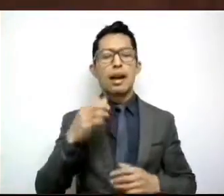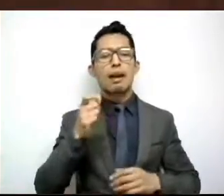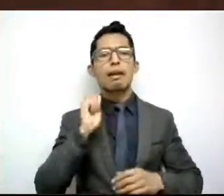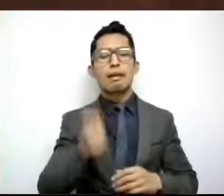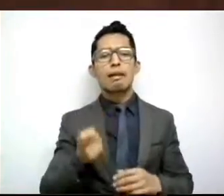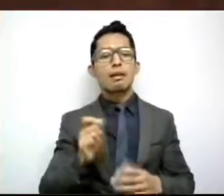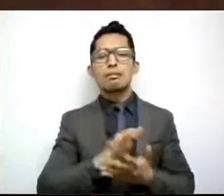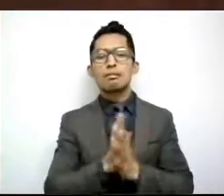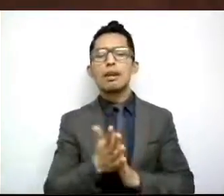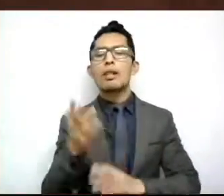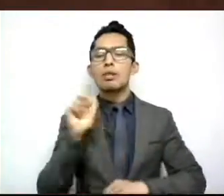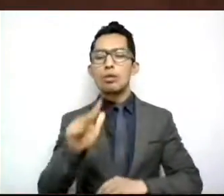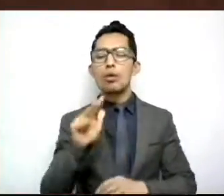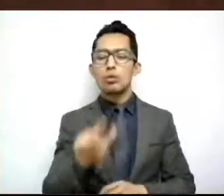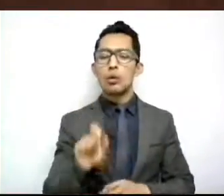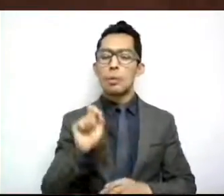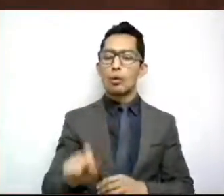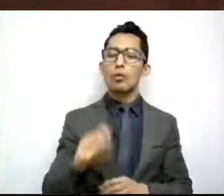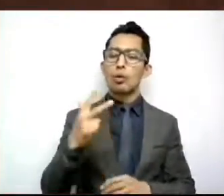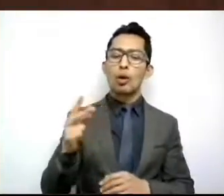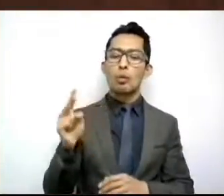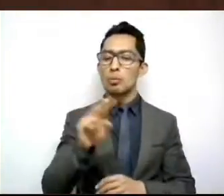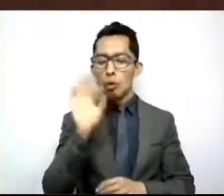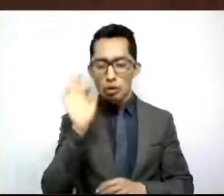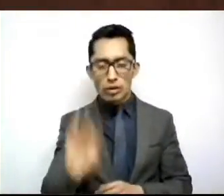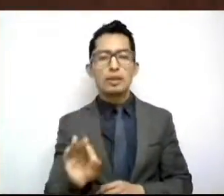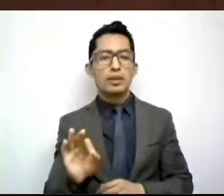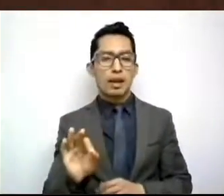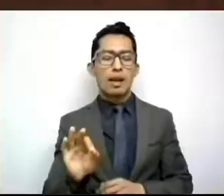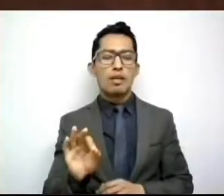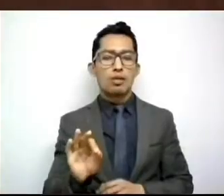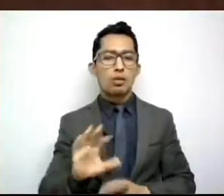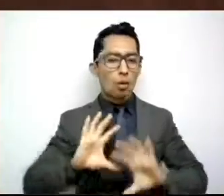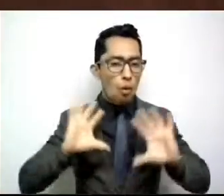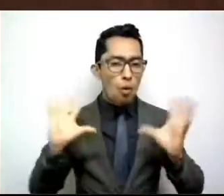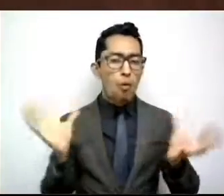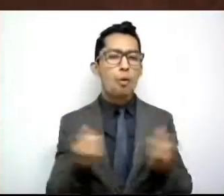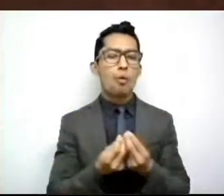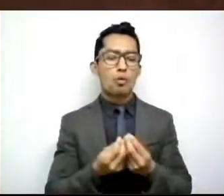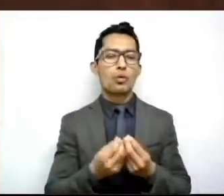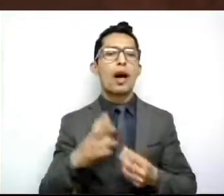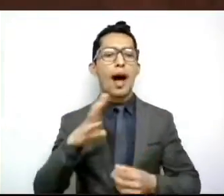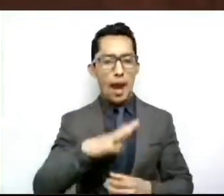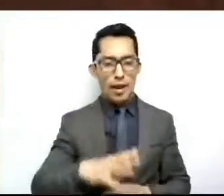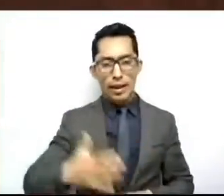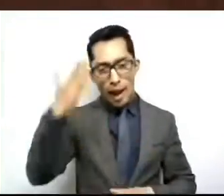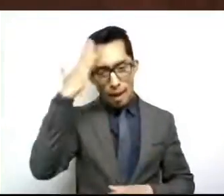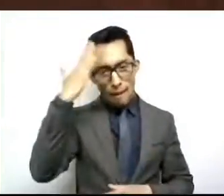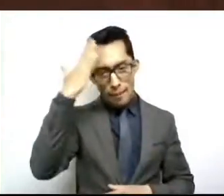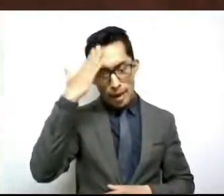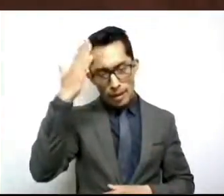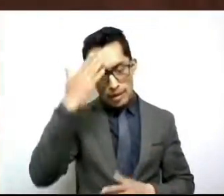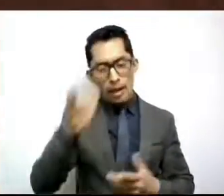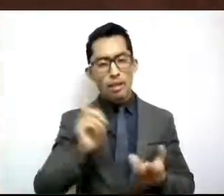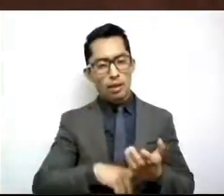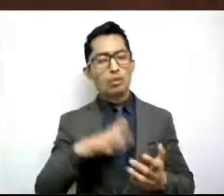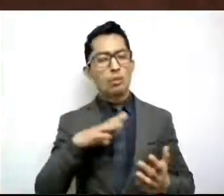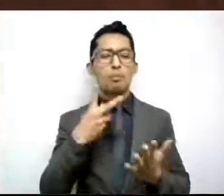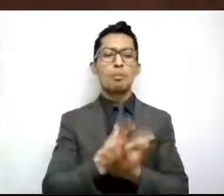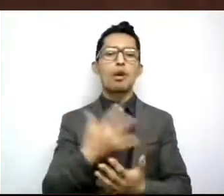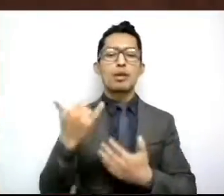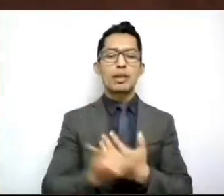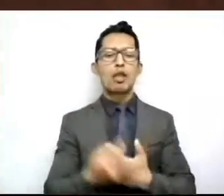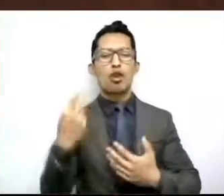18.2 por ciento del total de cabezas que reporta el proyecto Tierra